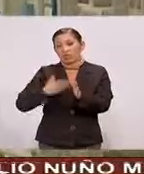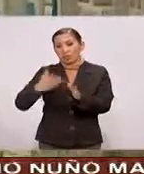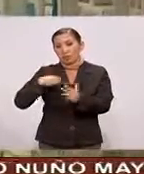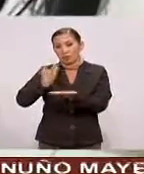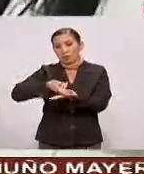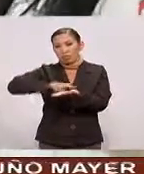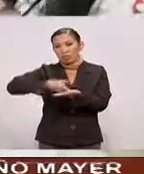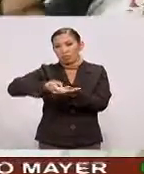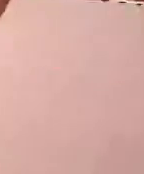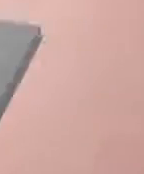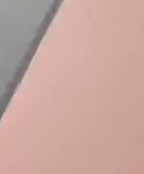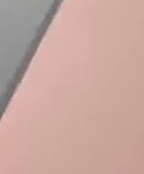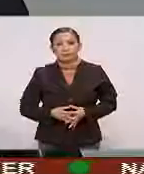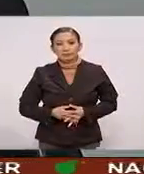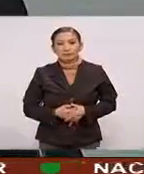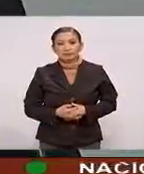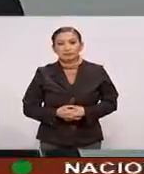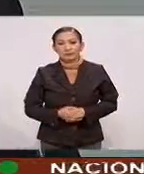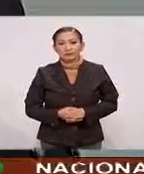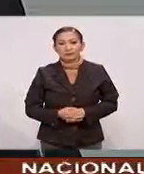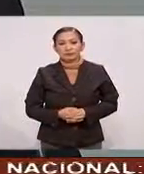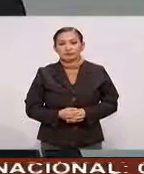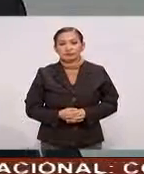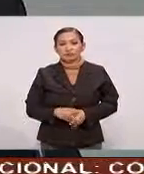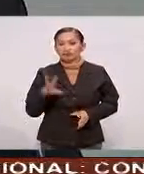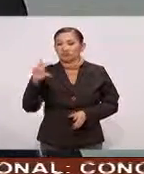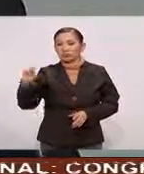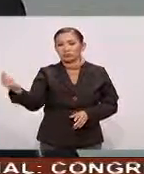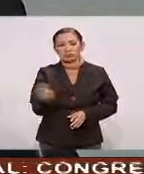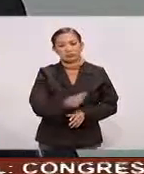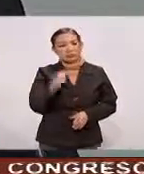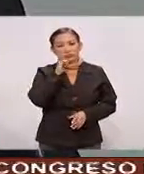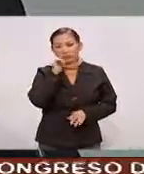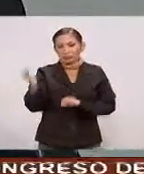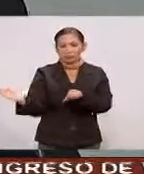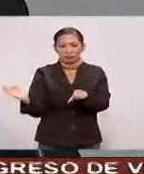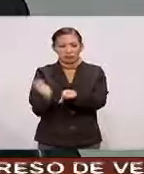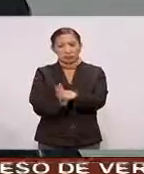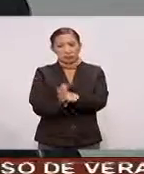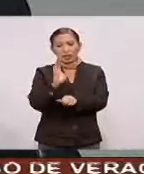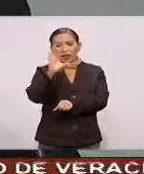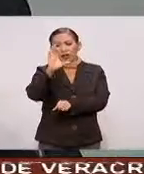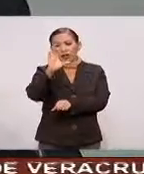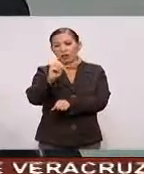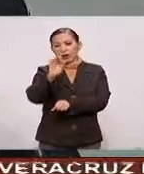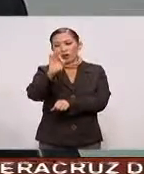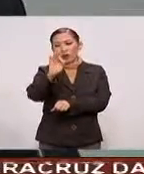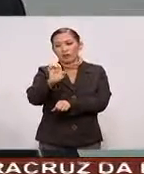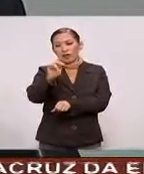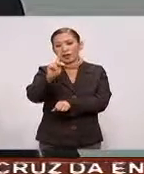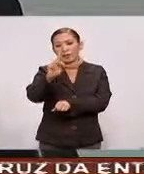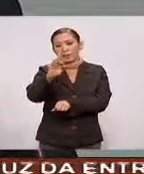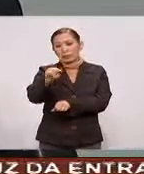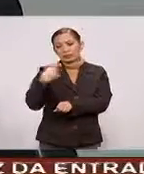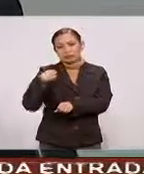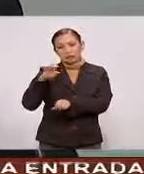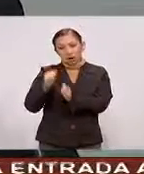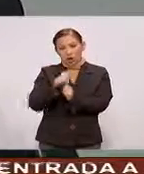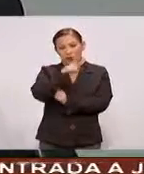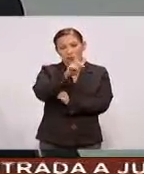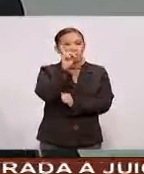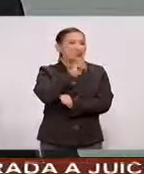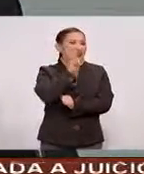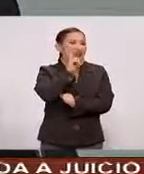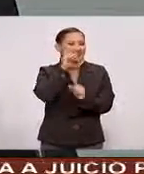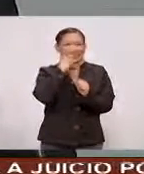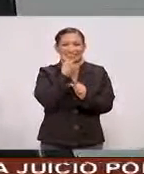Convulsiones No se requiere Ningún amparo La COFEPRIS A raíz Del caso Grace